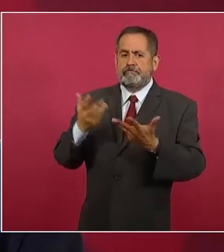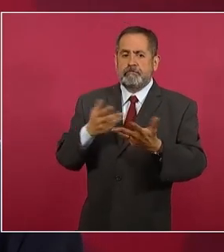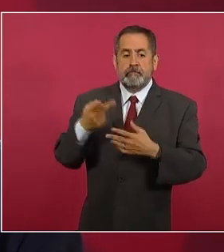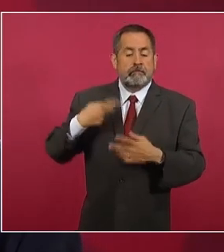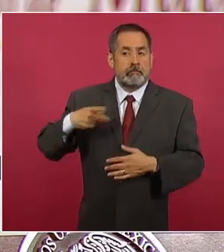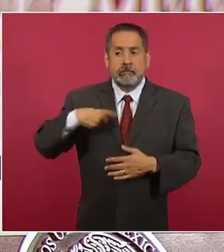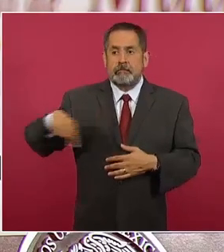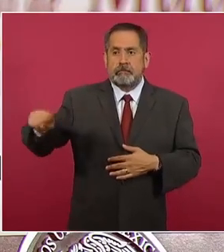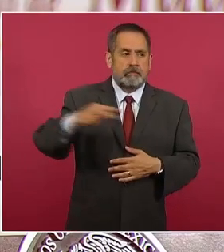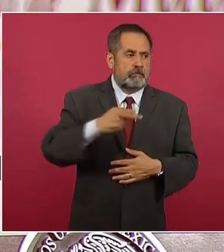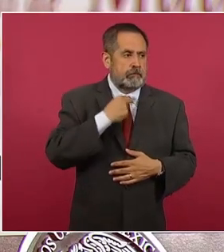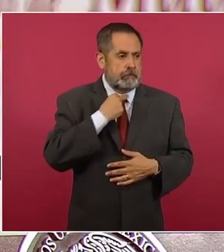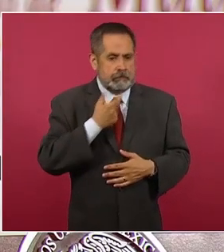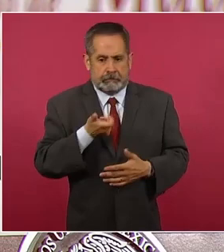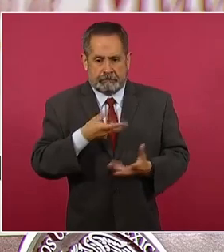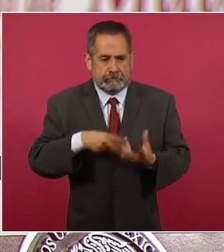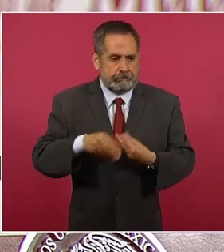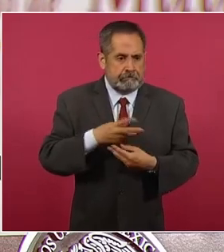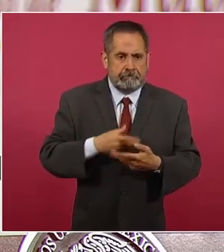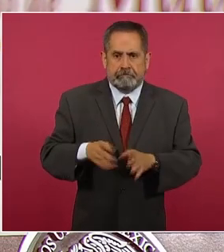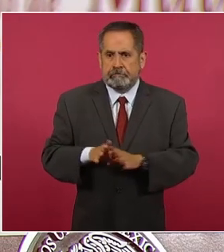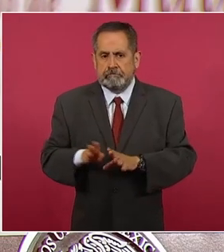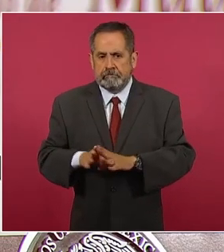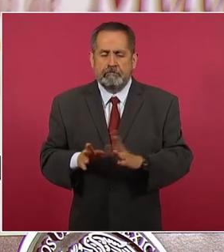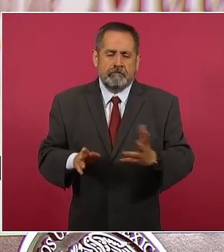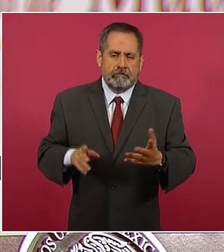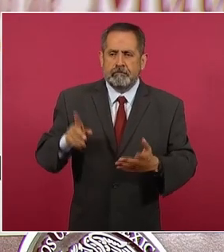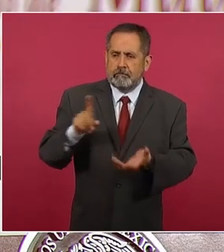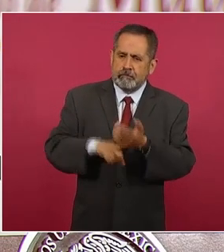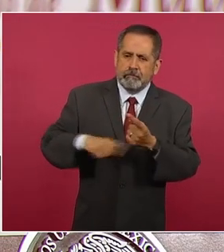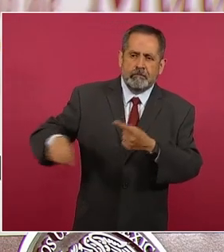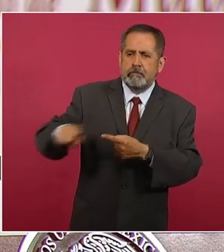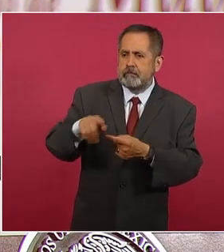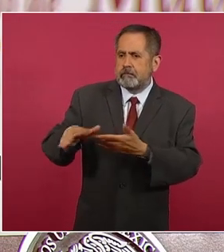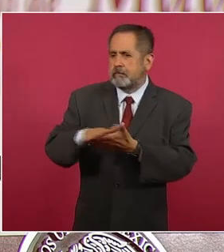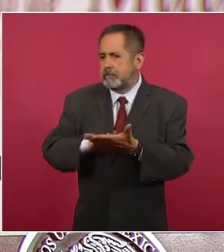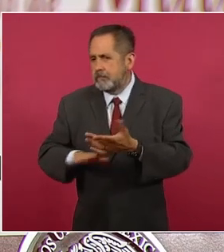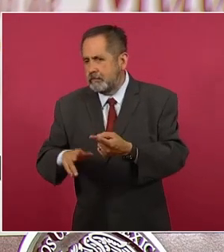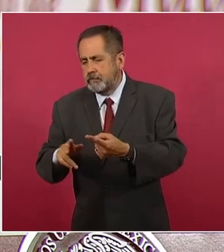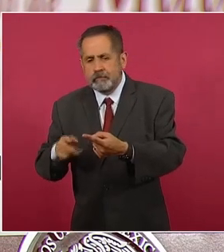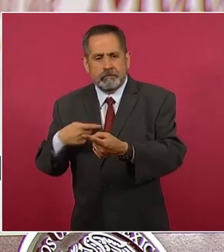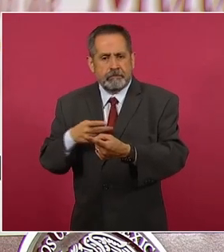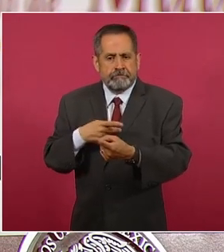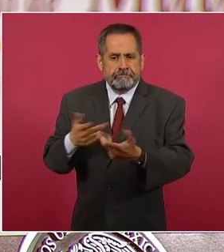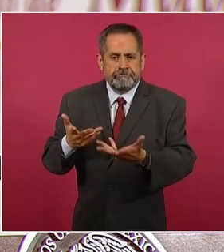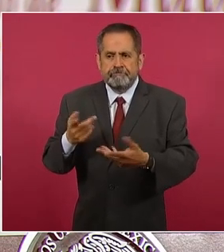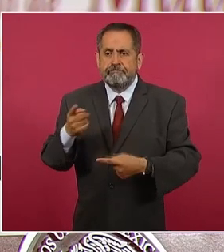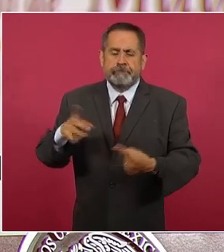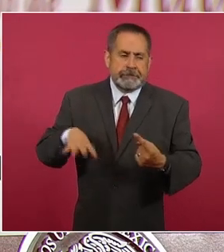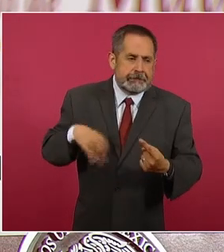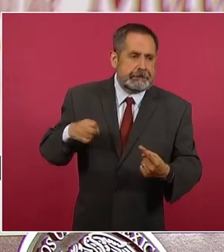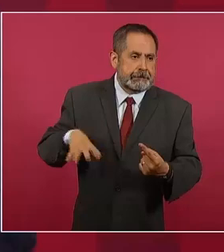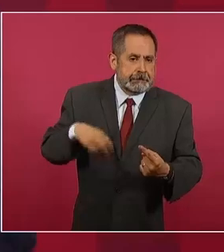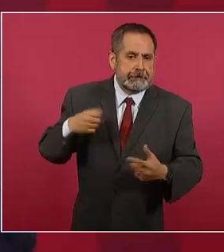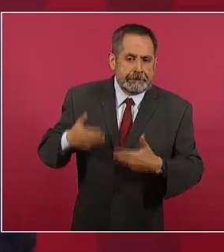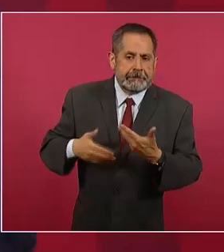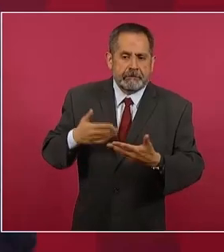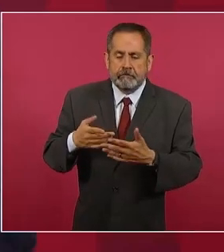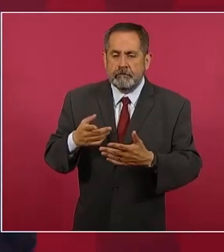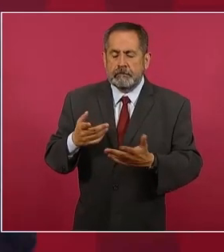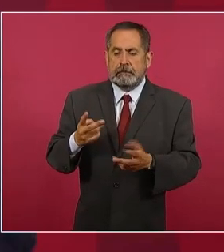bolsillo de la gente, en particular de quien menos tienen y requieren de un esfuerzo conjunto para